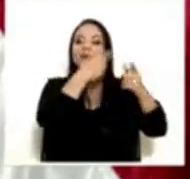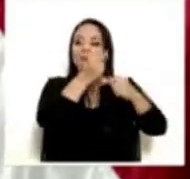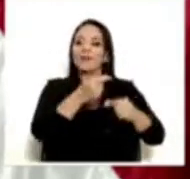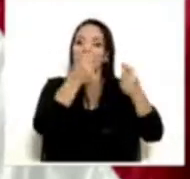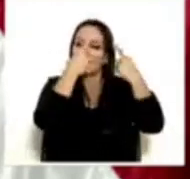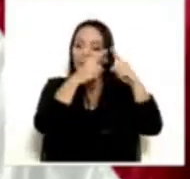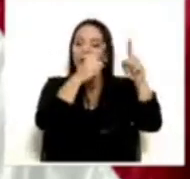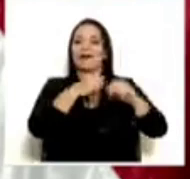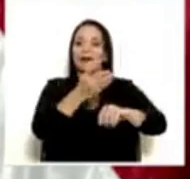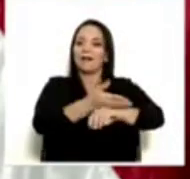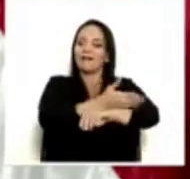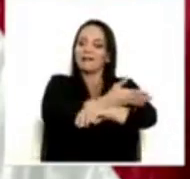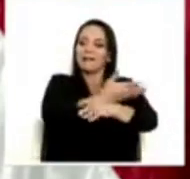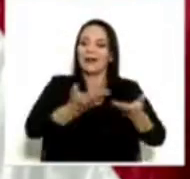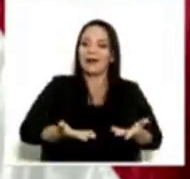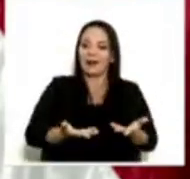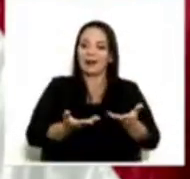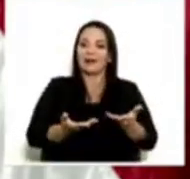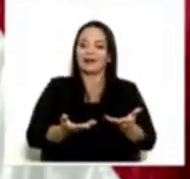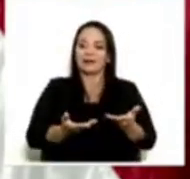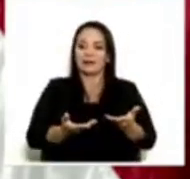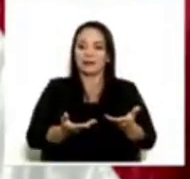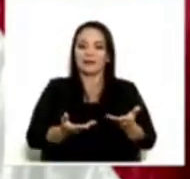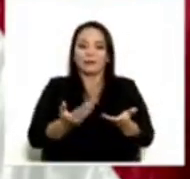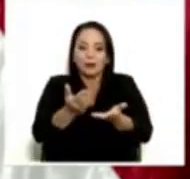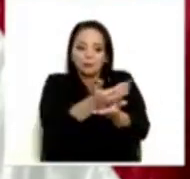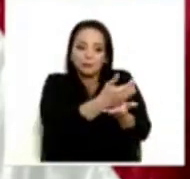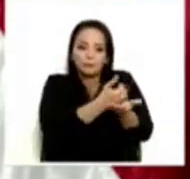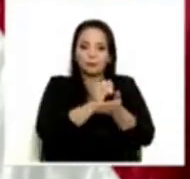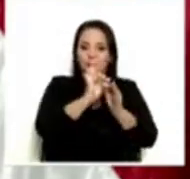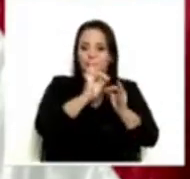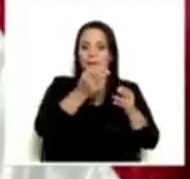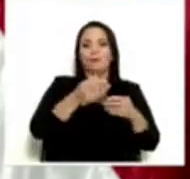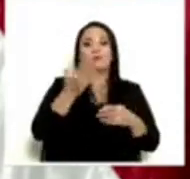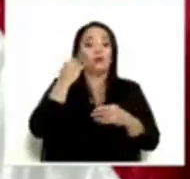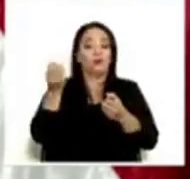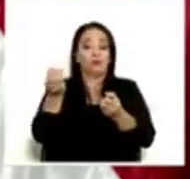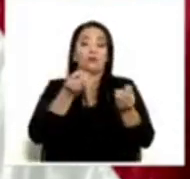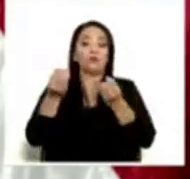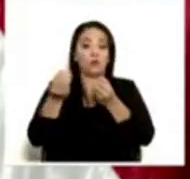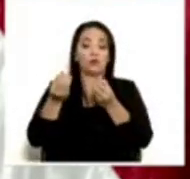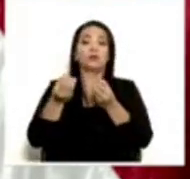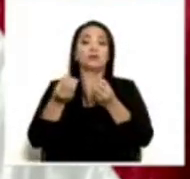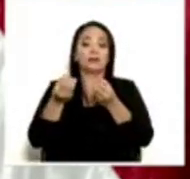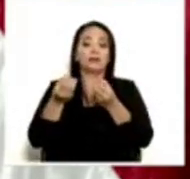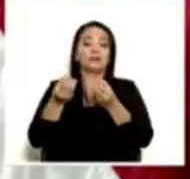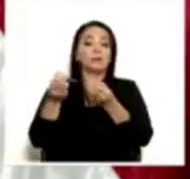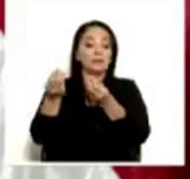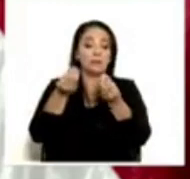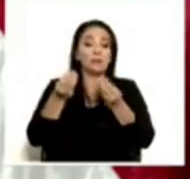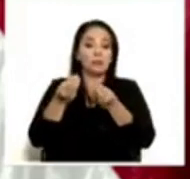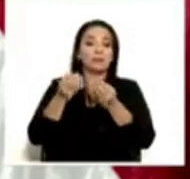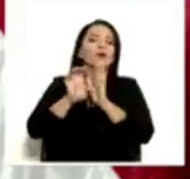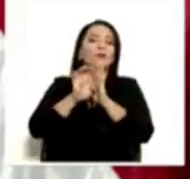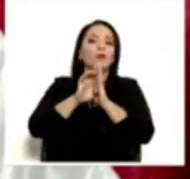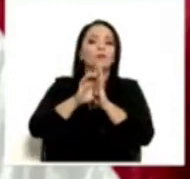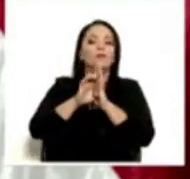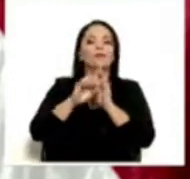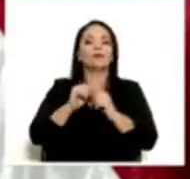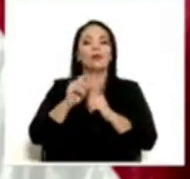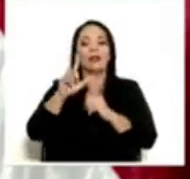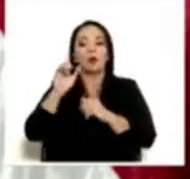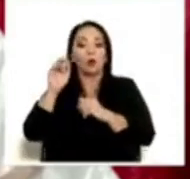podido avanzar el caso de la mega evasión en que se denunció a Leonel Baruch Goldberg,